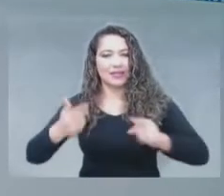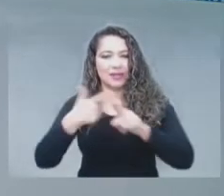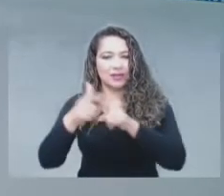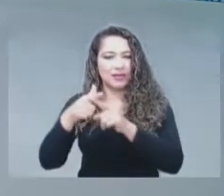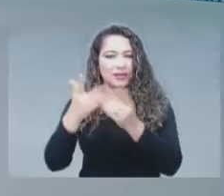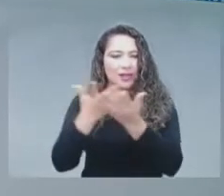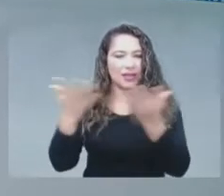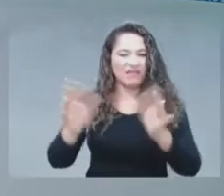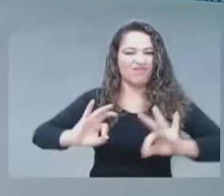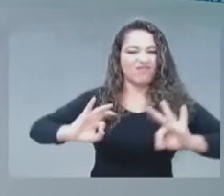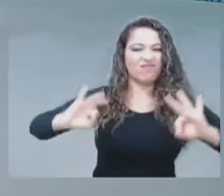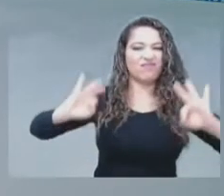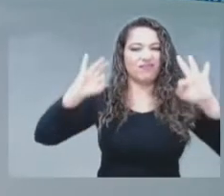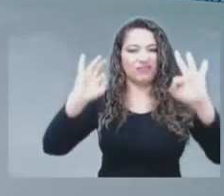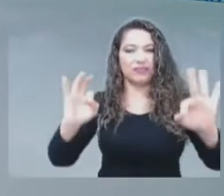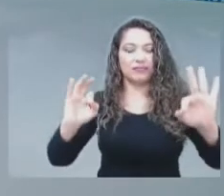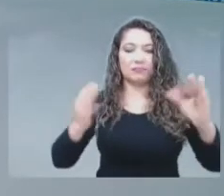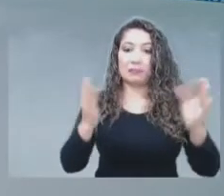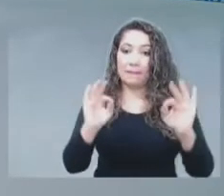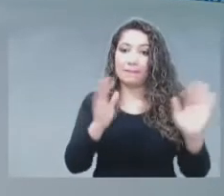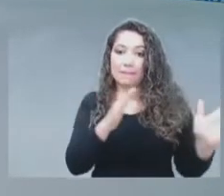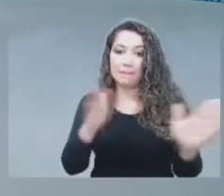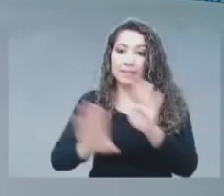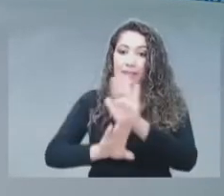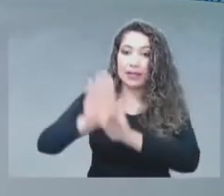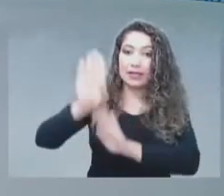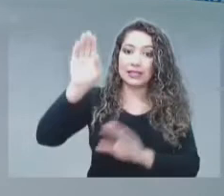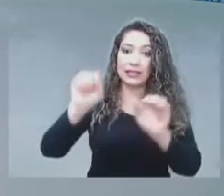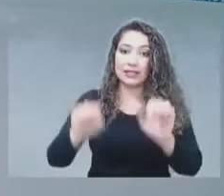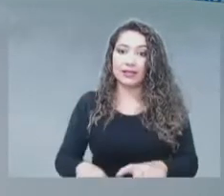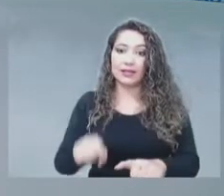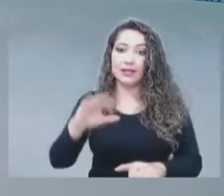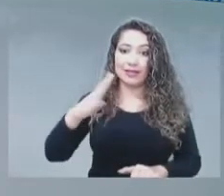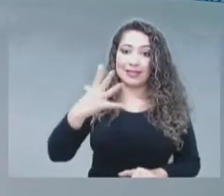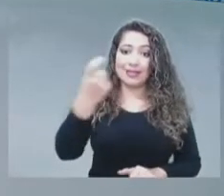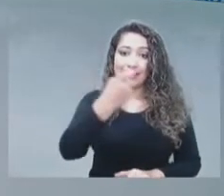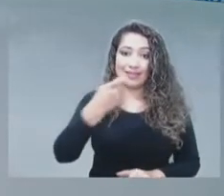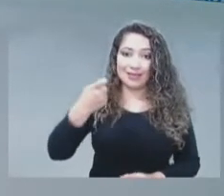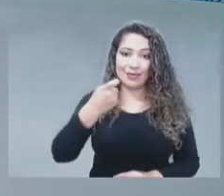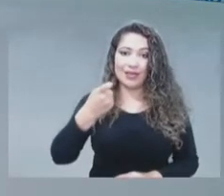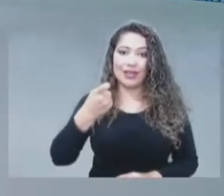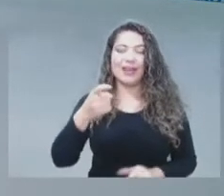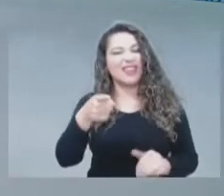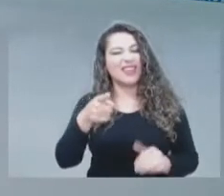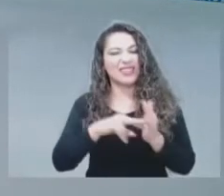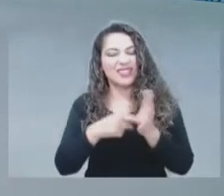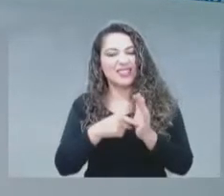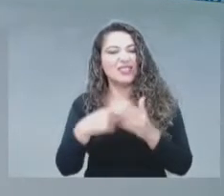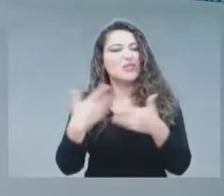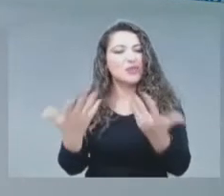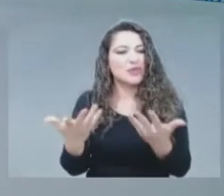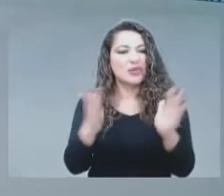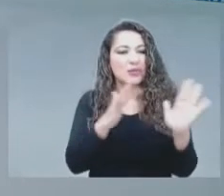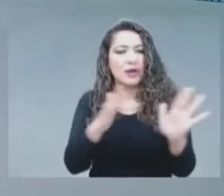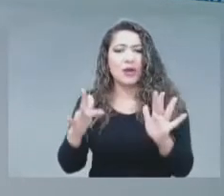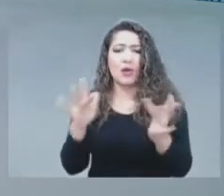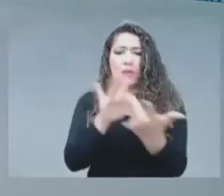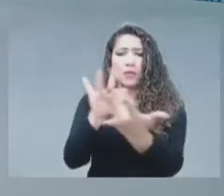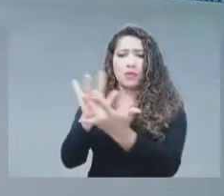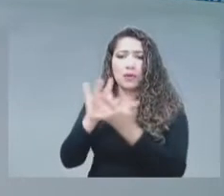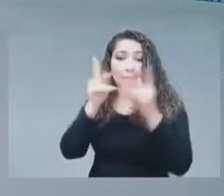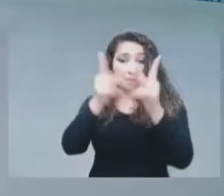muchísimo más desarrollada. La quinta generación no viene solamente para conectar personas, sino viene